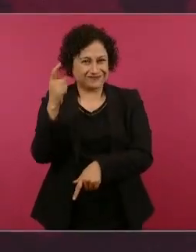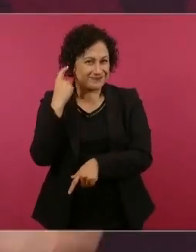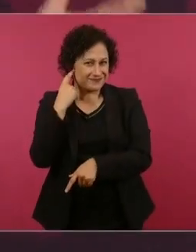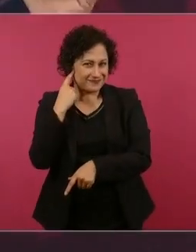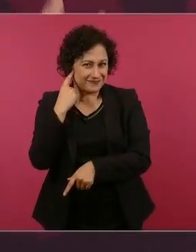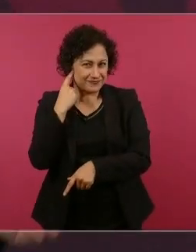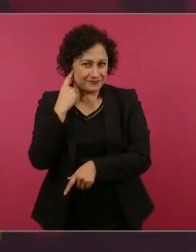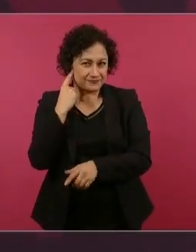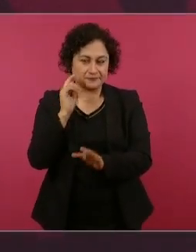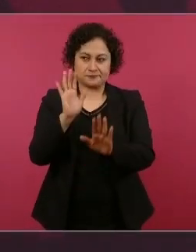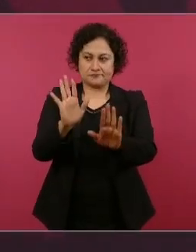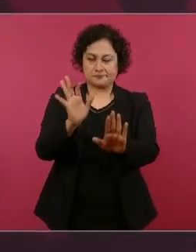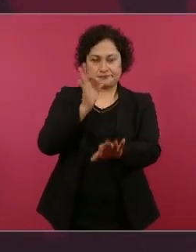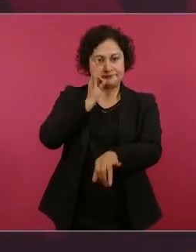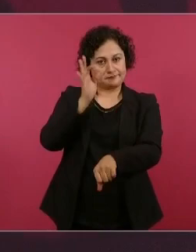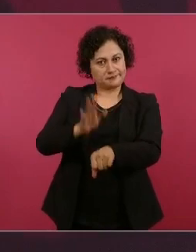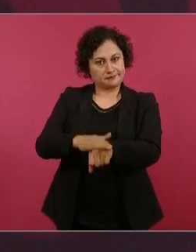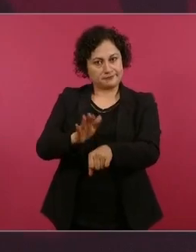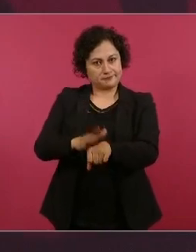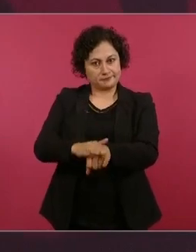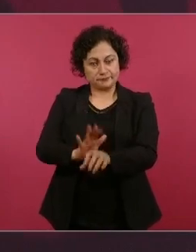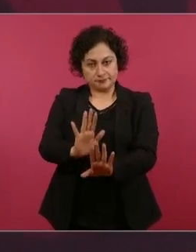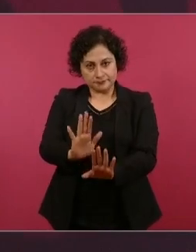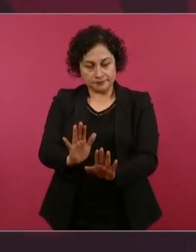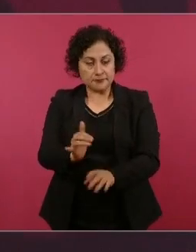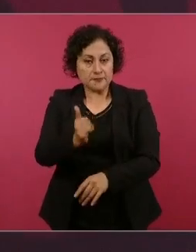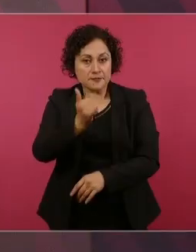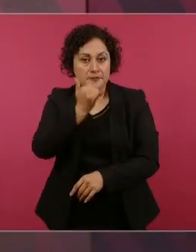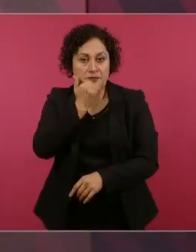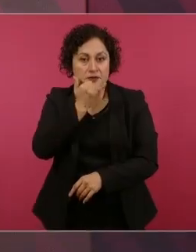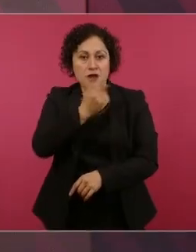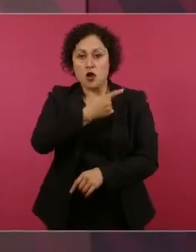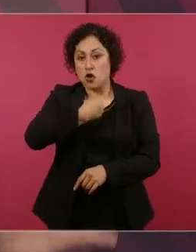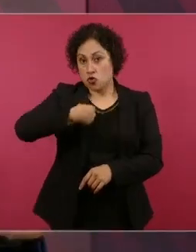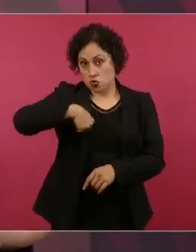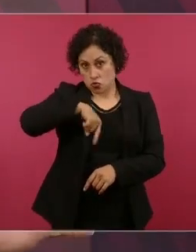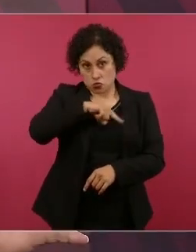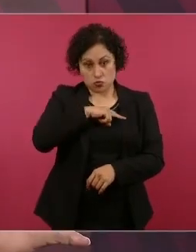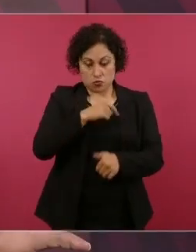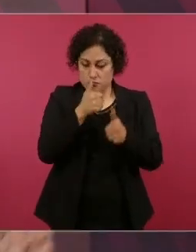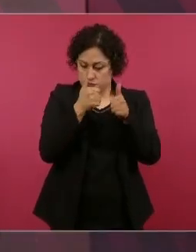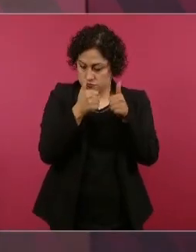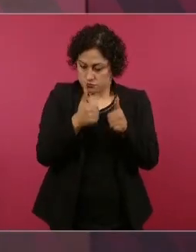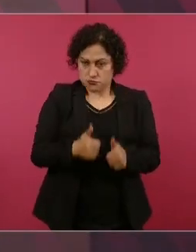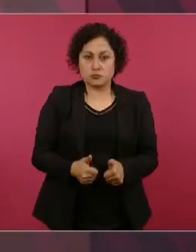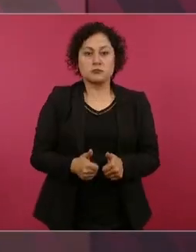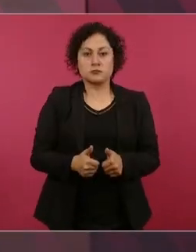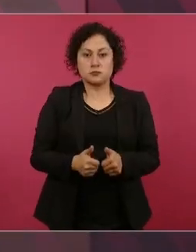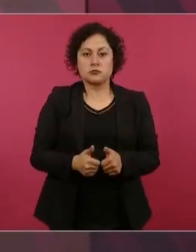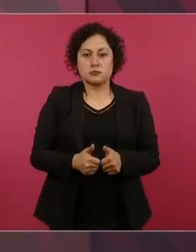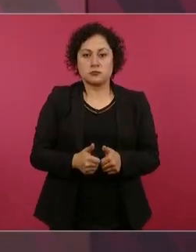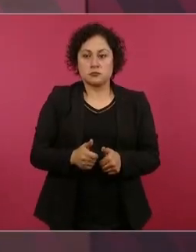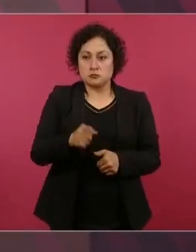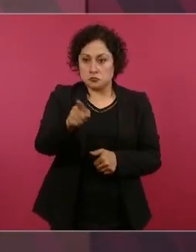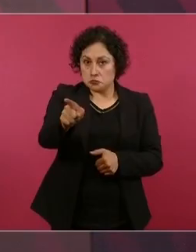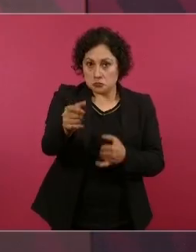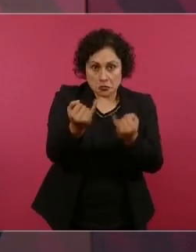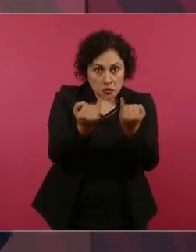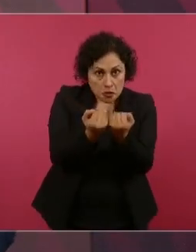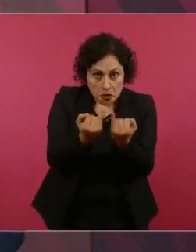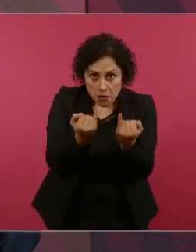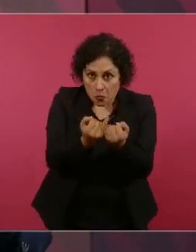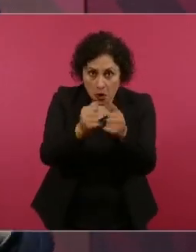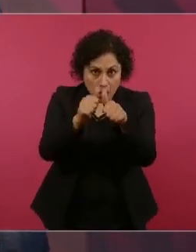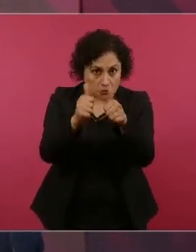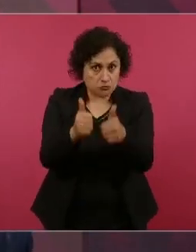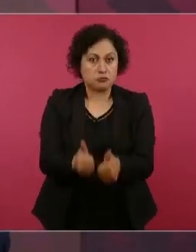No, no nos vamos, igual que ustedes nos vamos a quedar, ya no